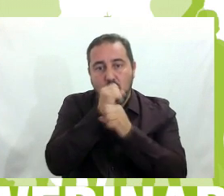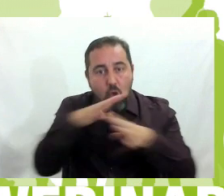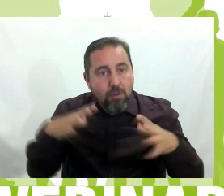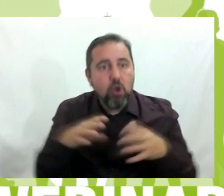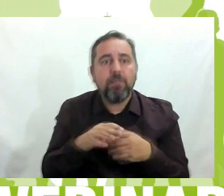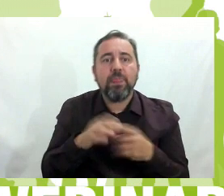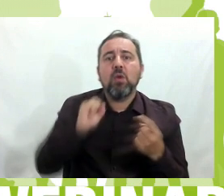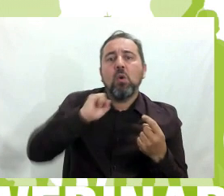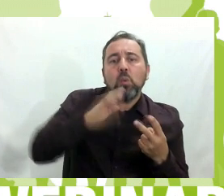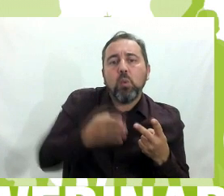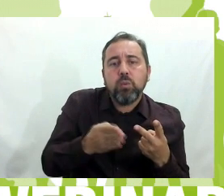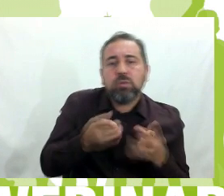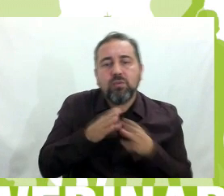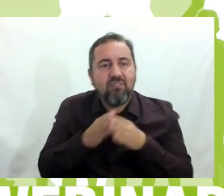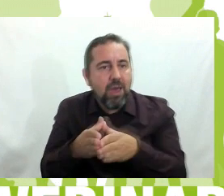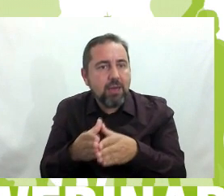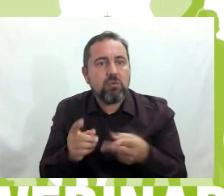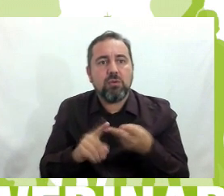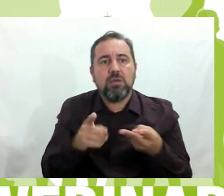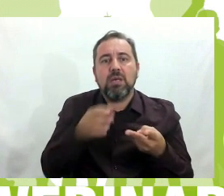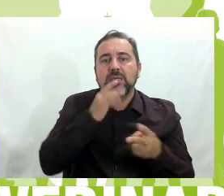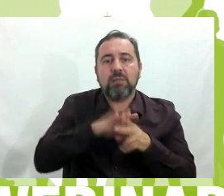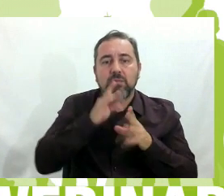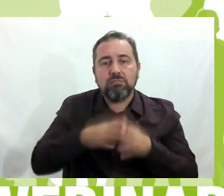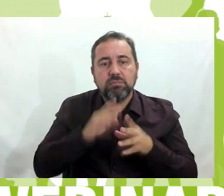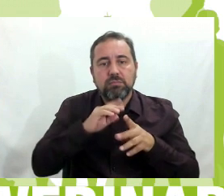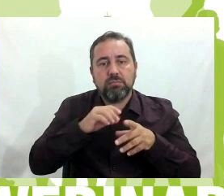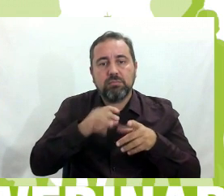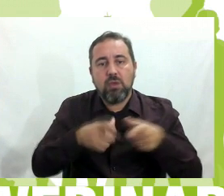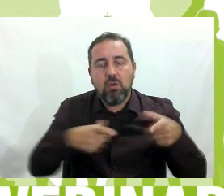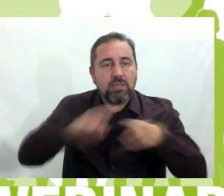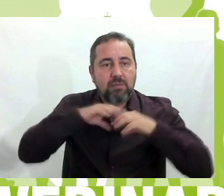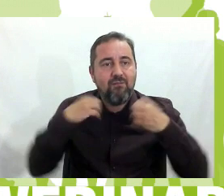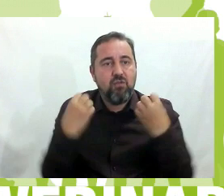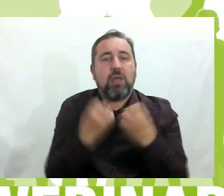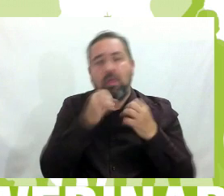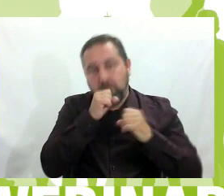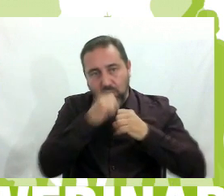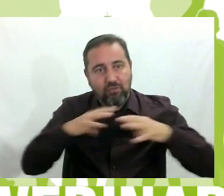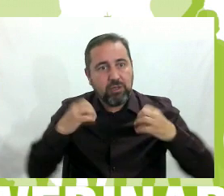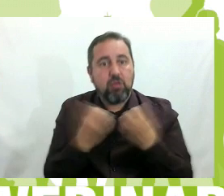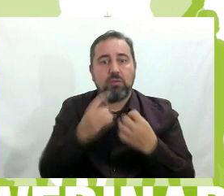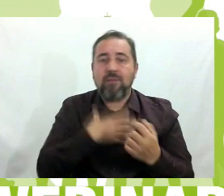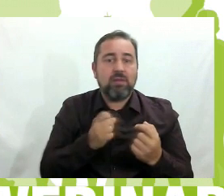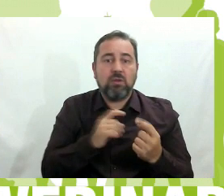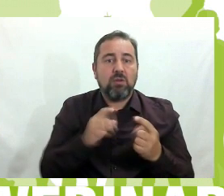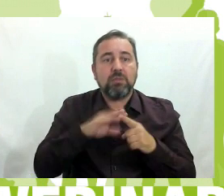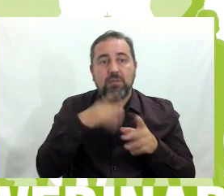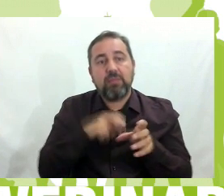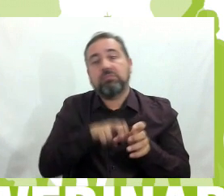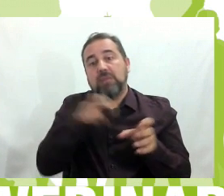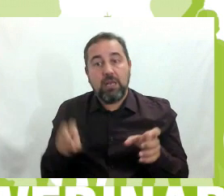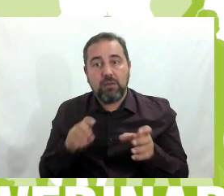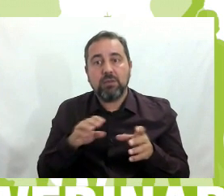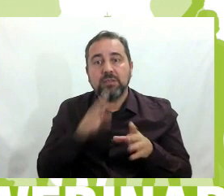un club que es un barco, donde puede haber un flotador, donde el que tiene una actitud no valiente puede salir al flotador. Una